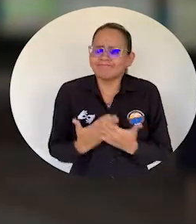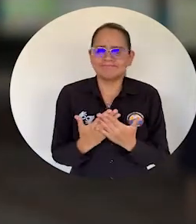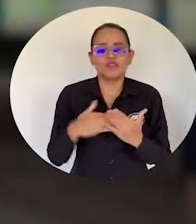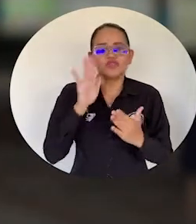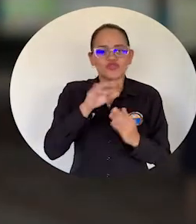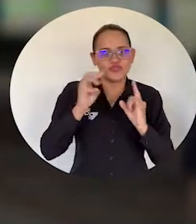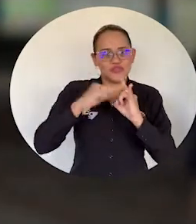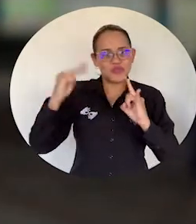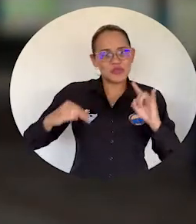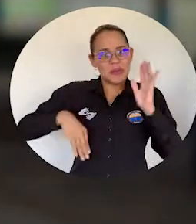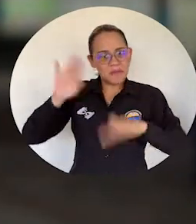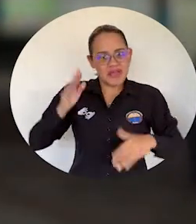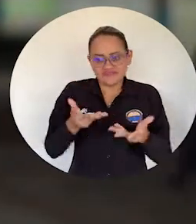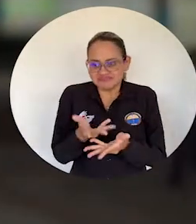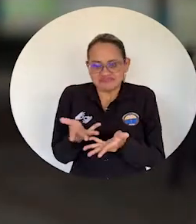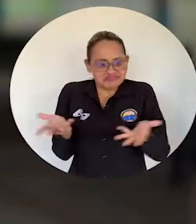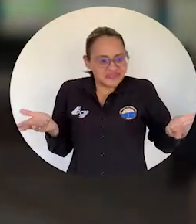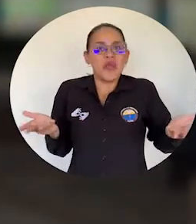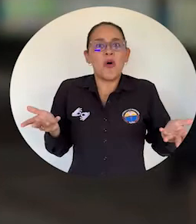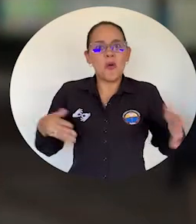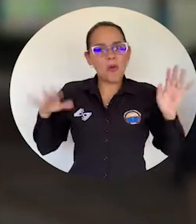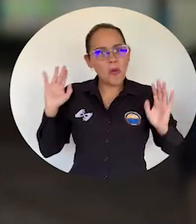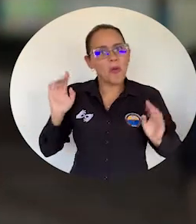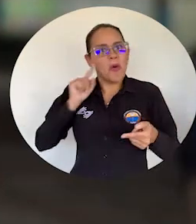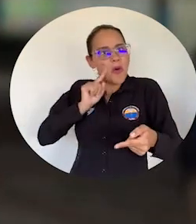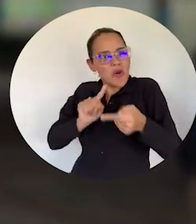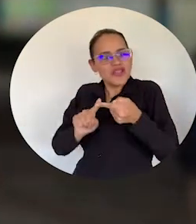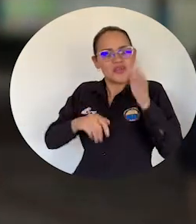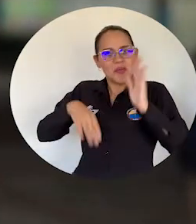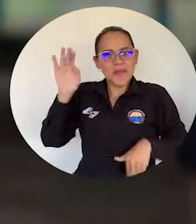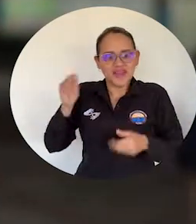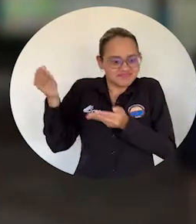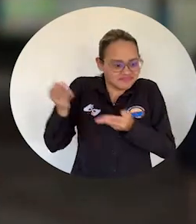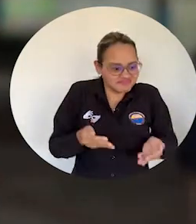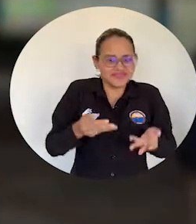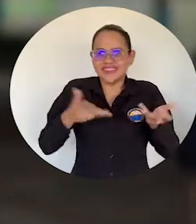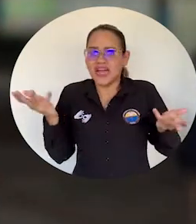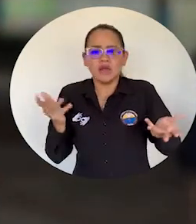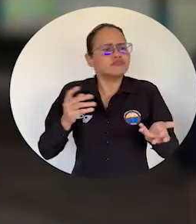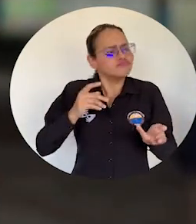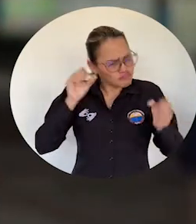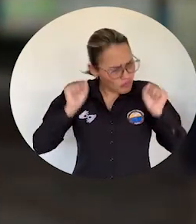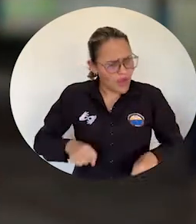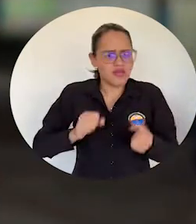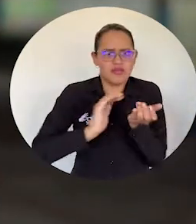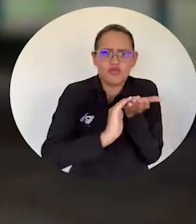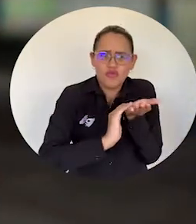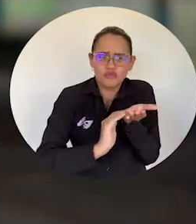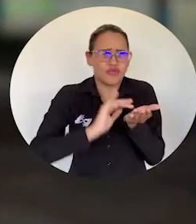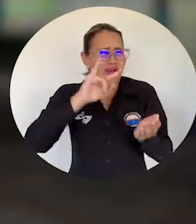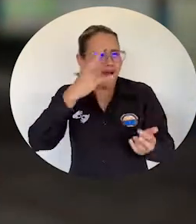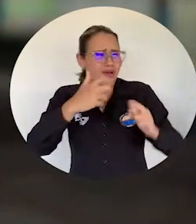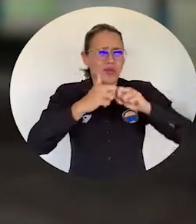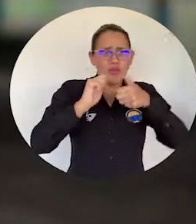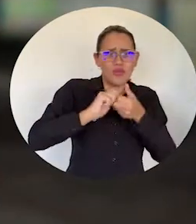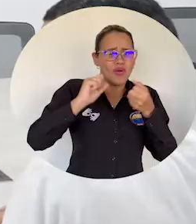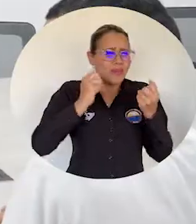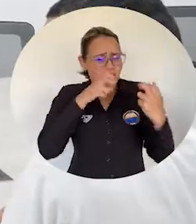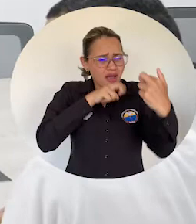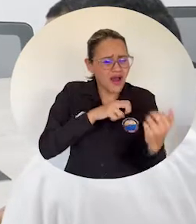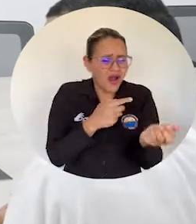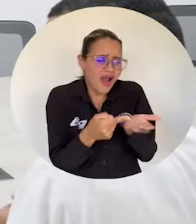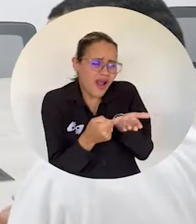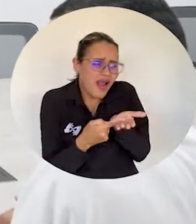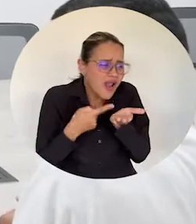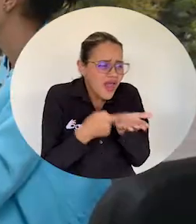espacio para que seamos abogados certificados en conciliación, en un país que necesita más conciliadores, personas que ayuden a mediar